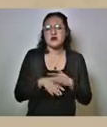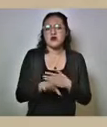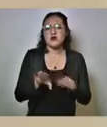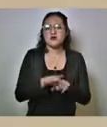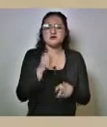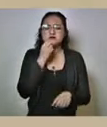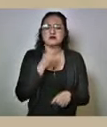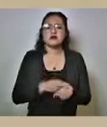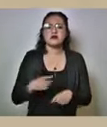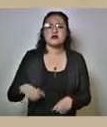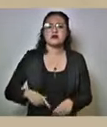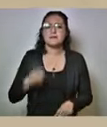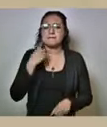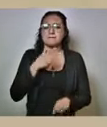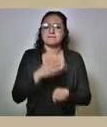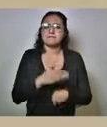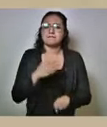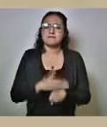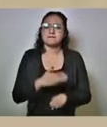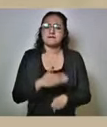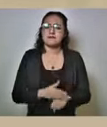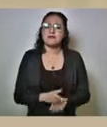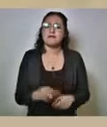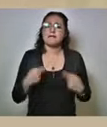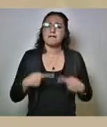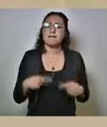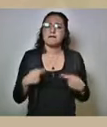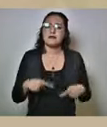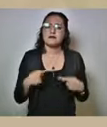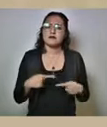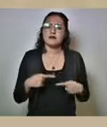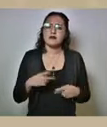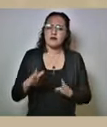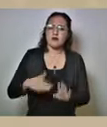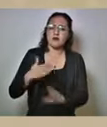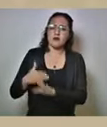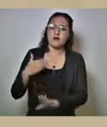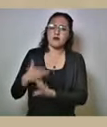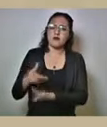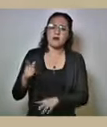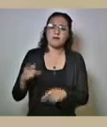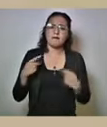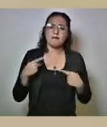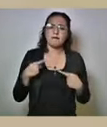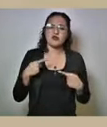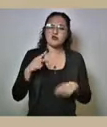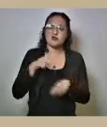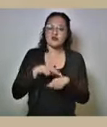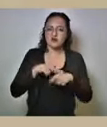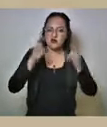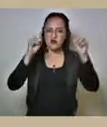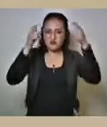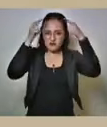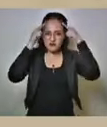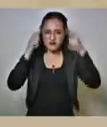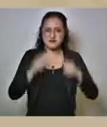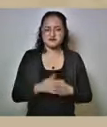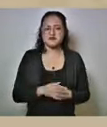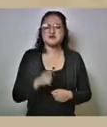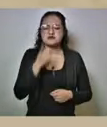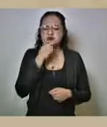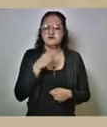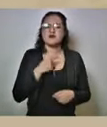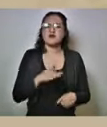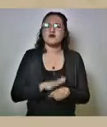secretaria de gobernación para sancionar aquellas personas que agredan a los médicos saber si nos puede abundar un poco más en qué